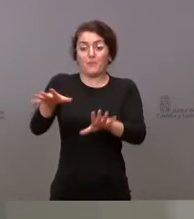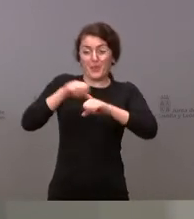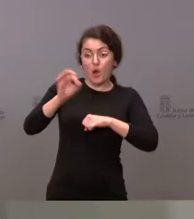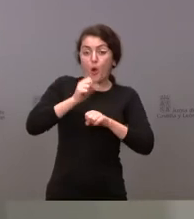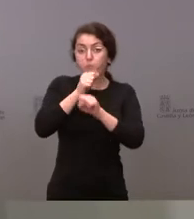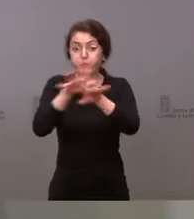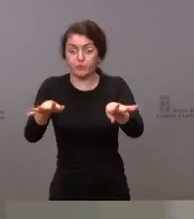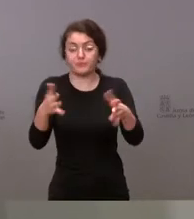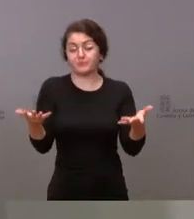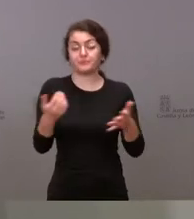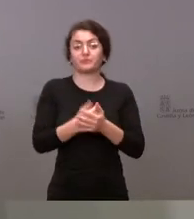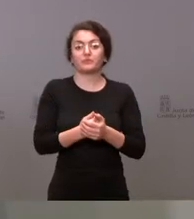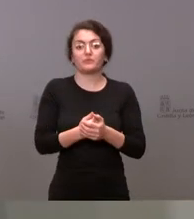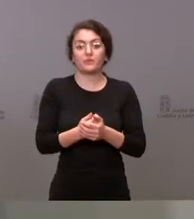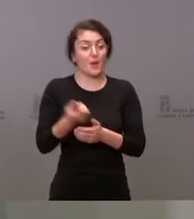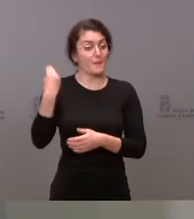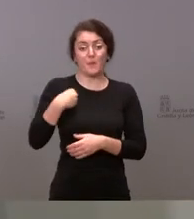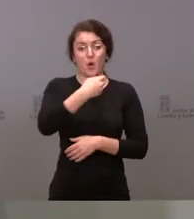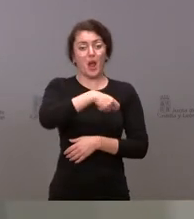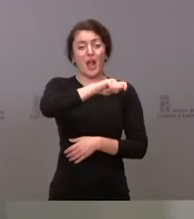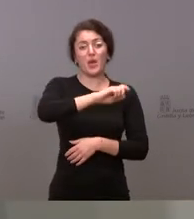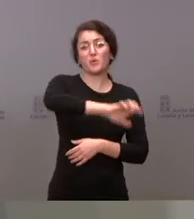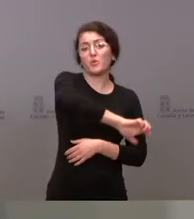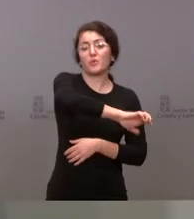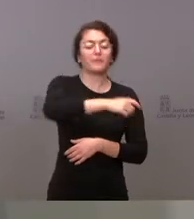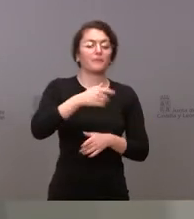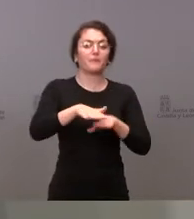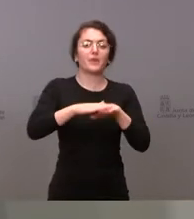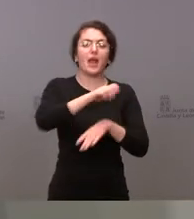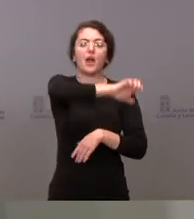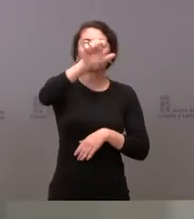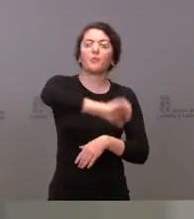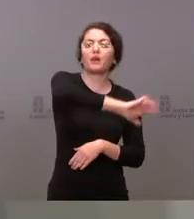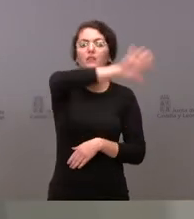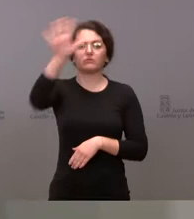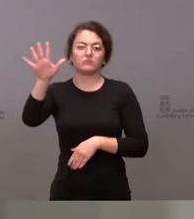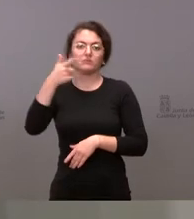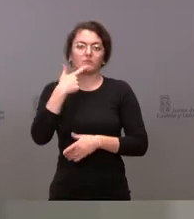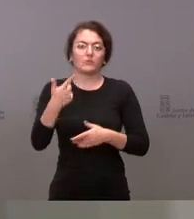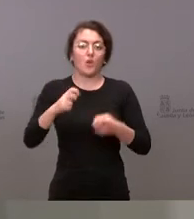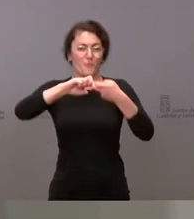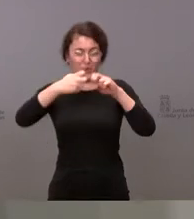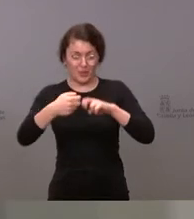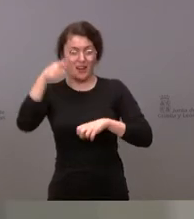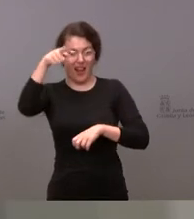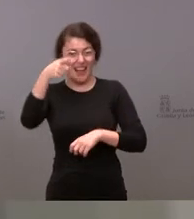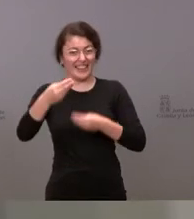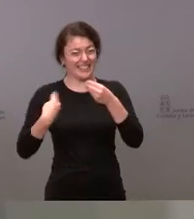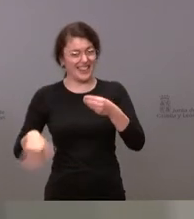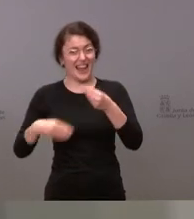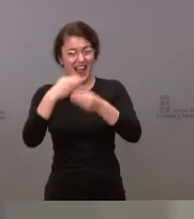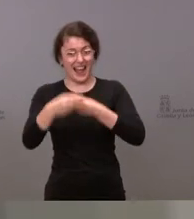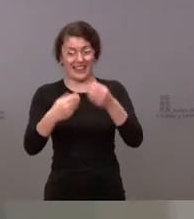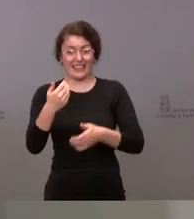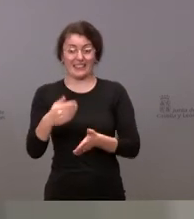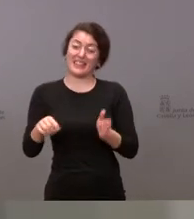haciendo en toda Europa. Estaba en Bruselas la semana pasada. No se entra en ningún sitio en Bruselas si no enseñas tu código QR